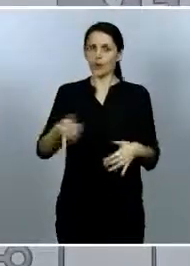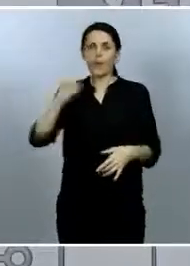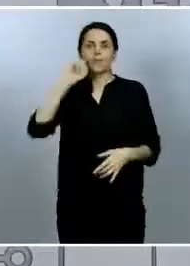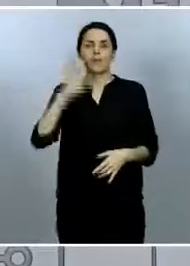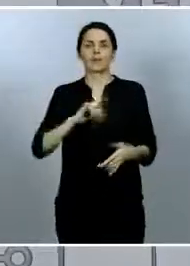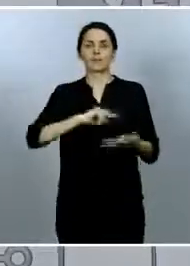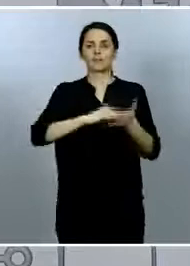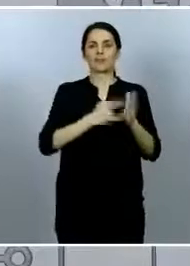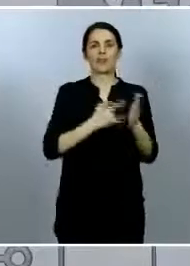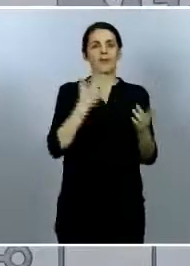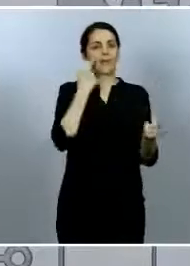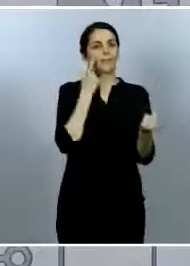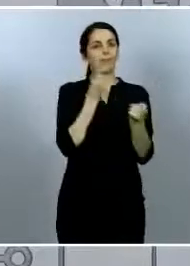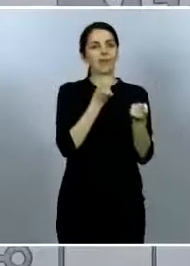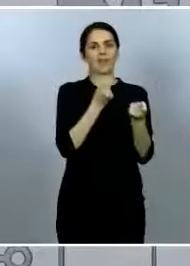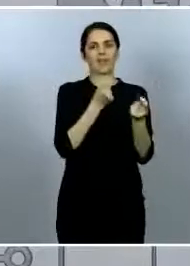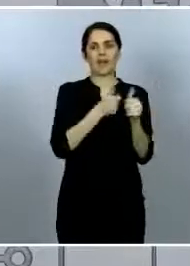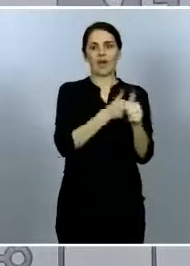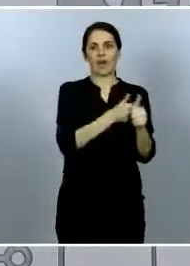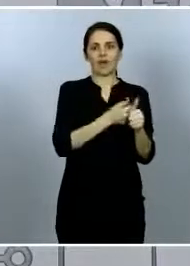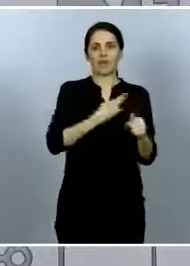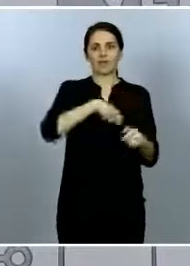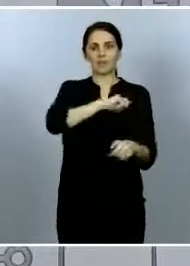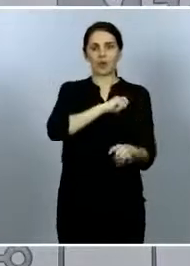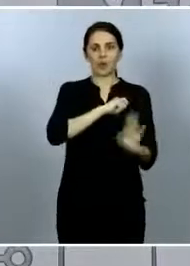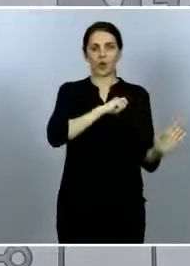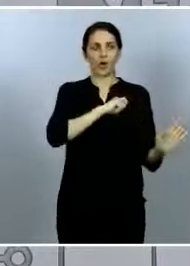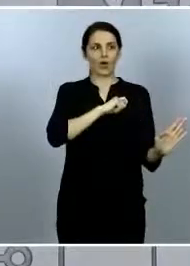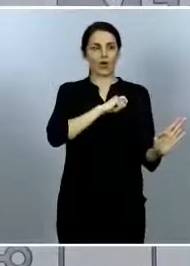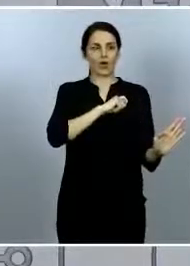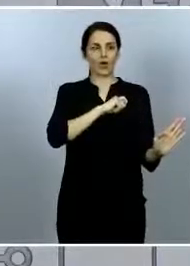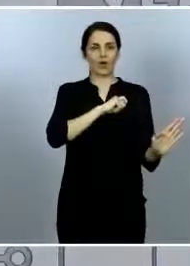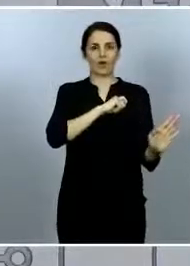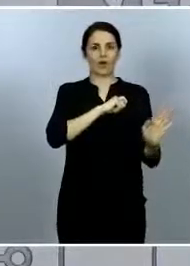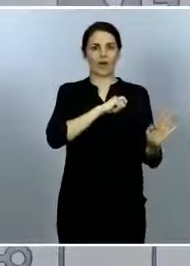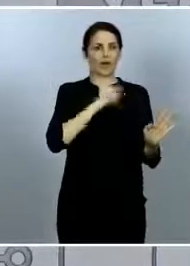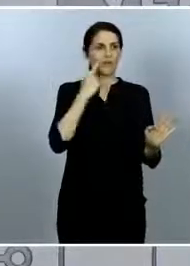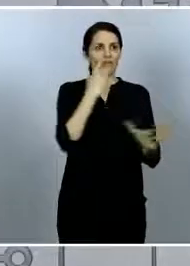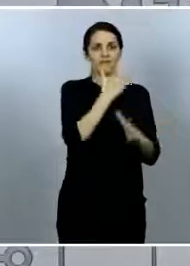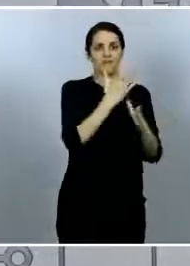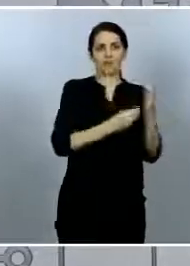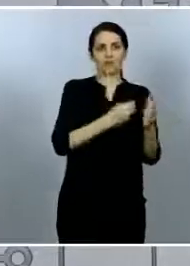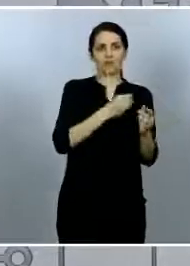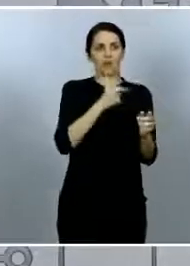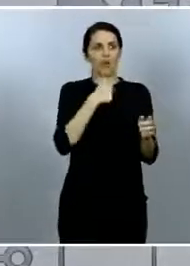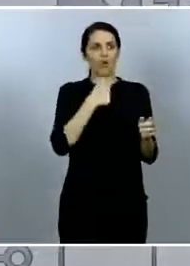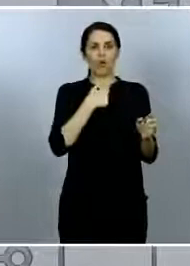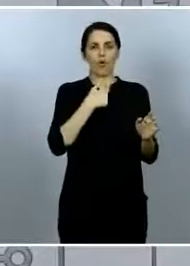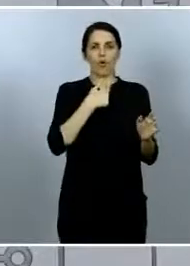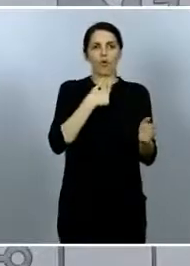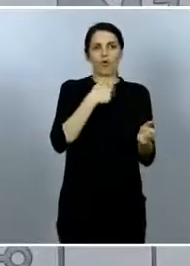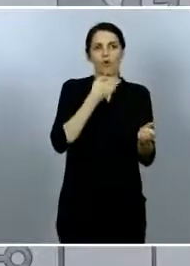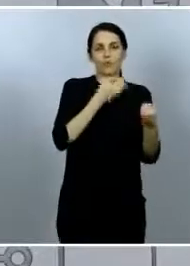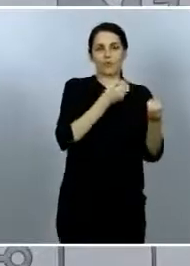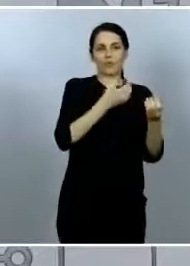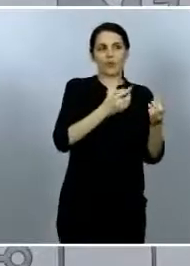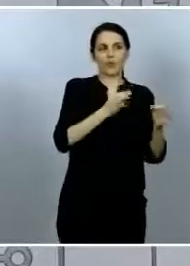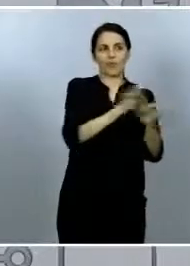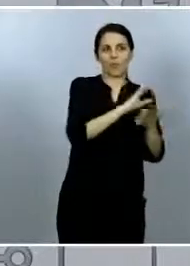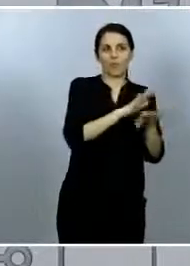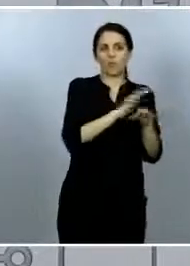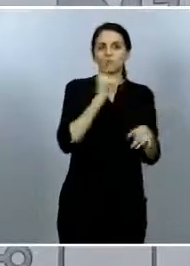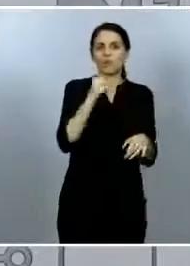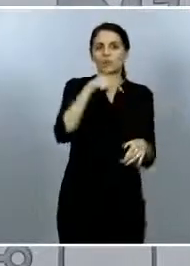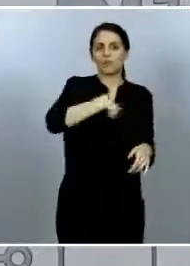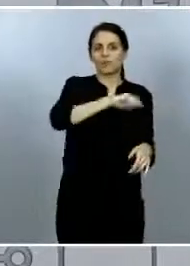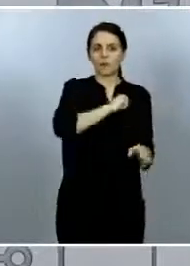español que lo que está pasando en España es el único sitio donde pasa es prácticamente igual en todas partes puede haber diferencias